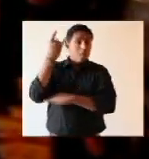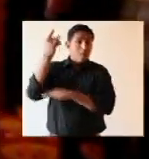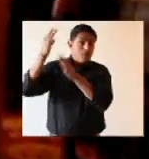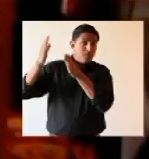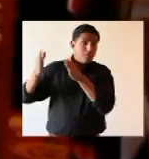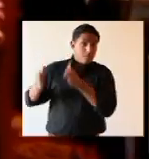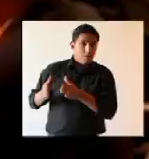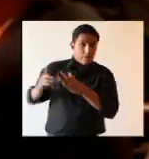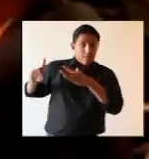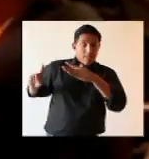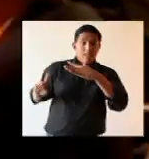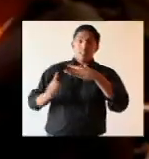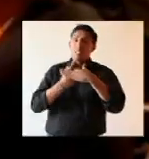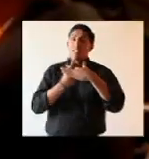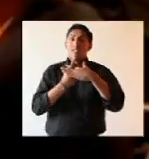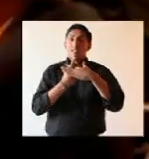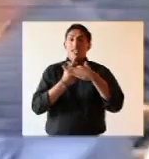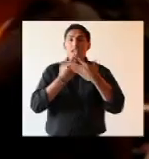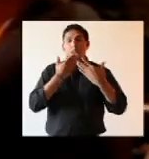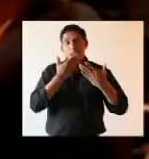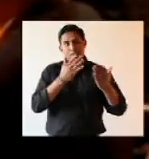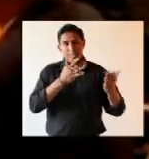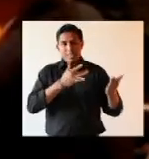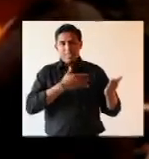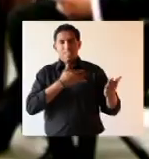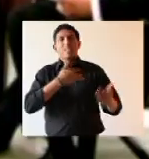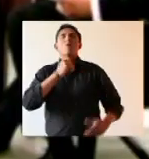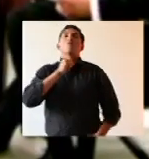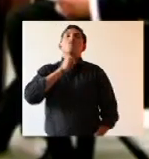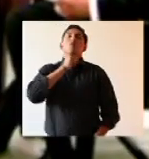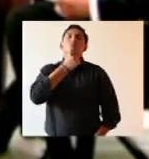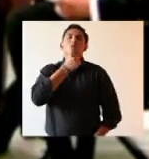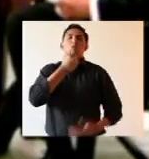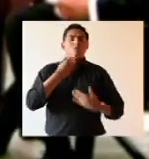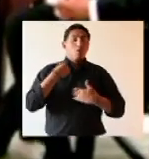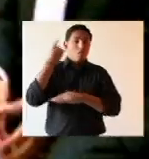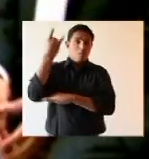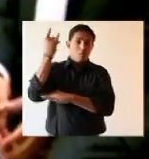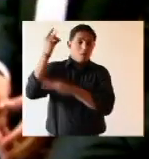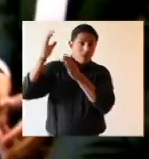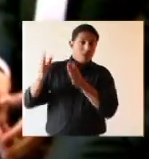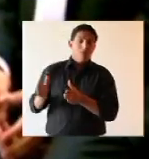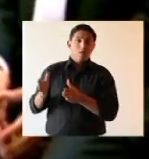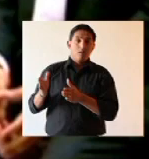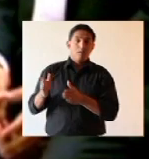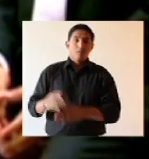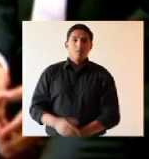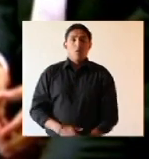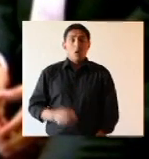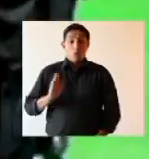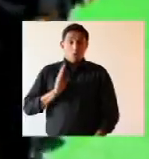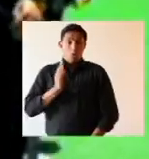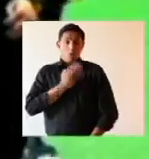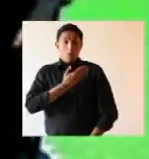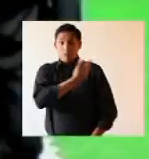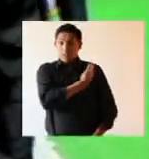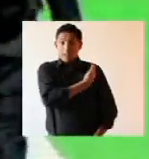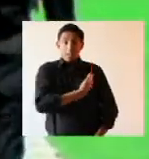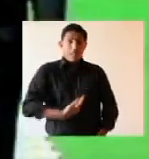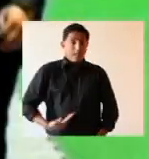empezamos a sentir orgullo de ser bolivianos. Nuestro presidente